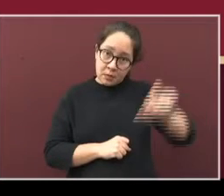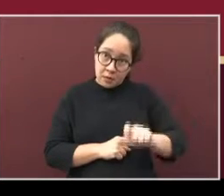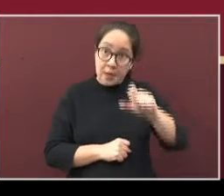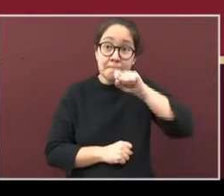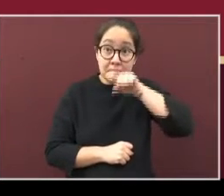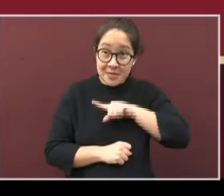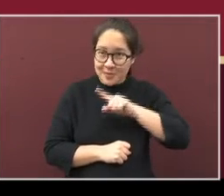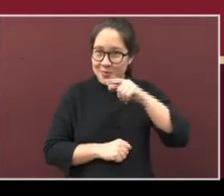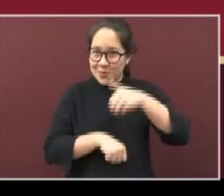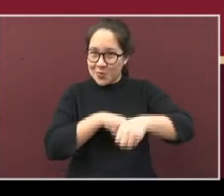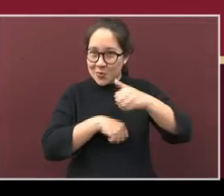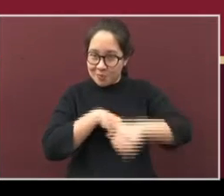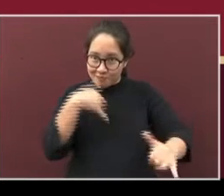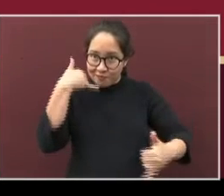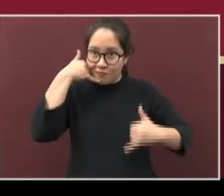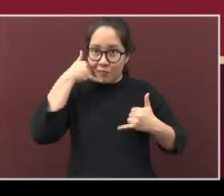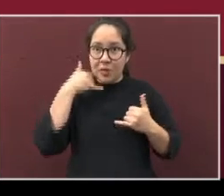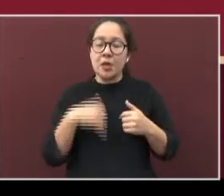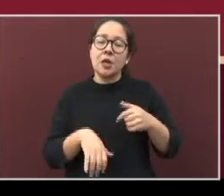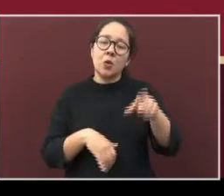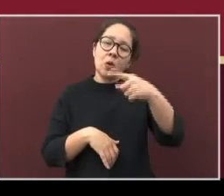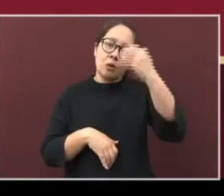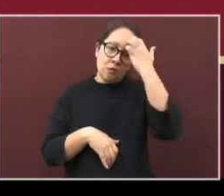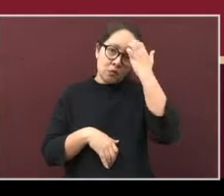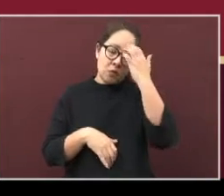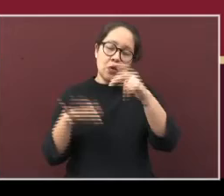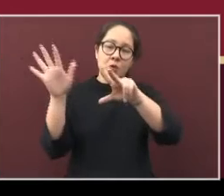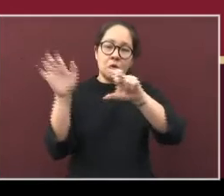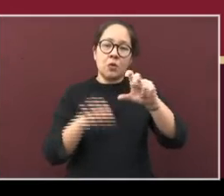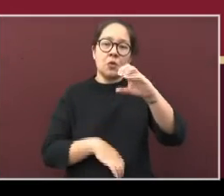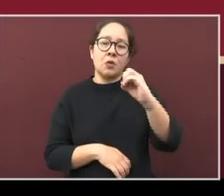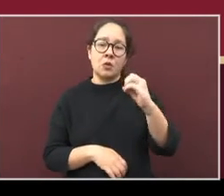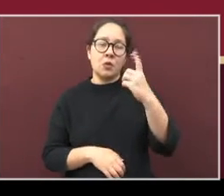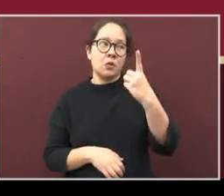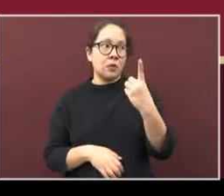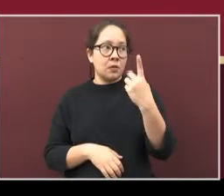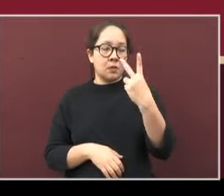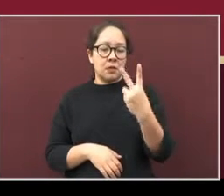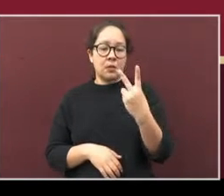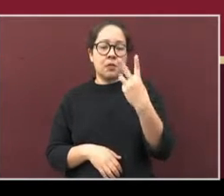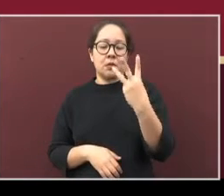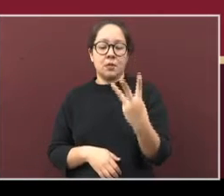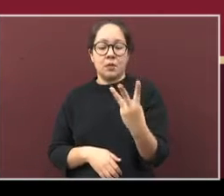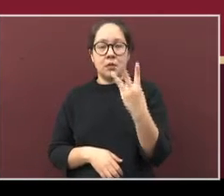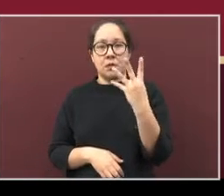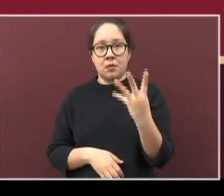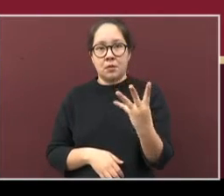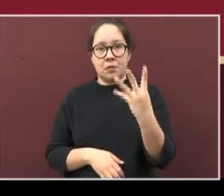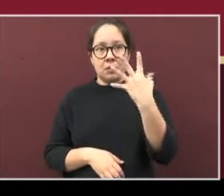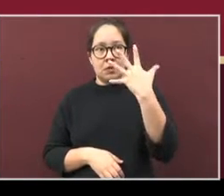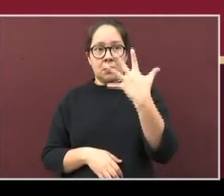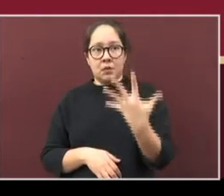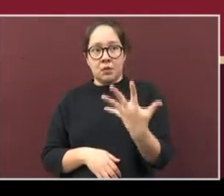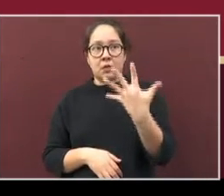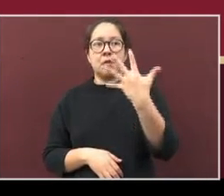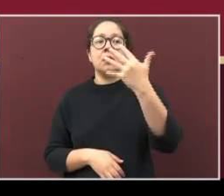número de atención que ustedes ya conocen, el 800-0123